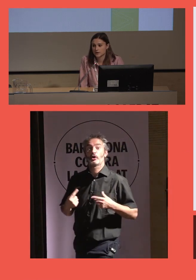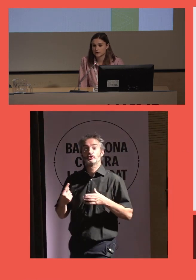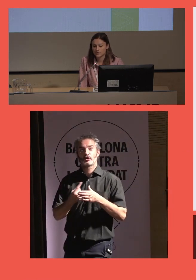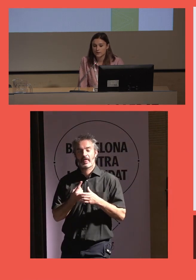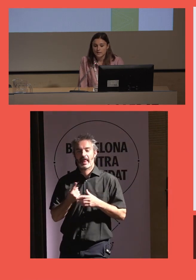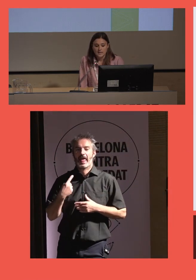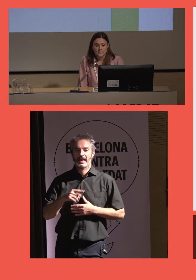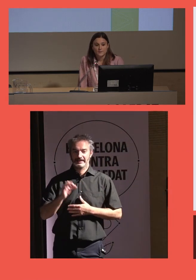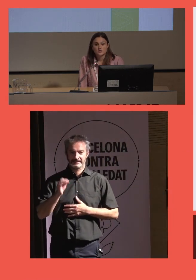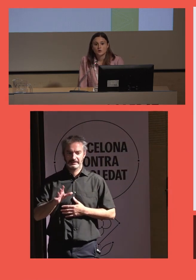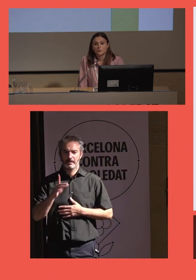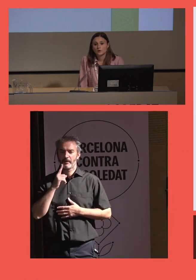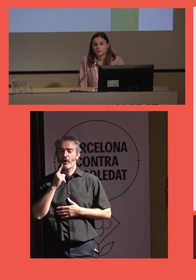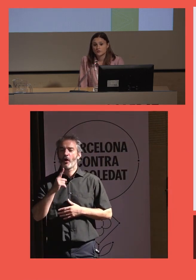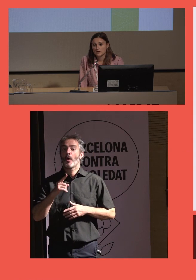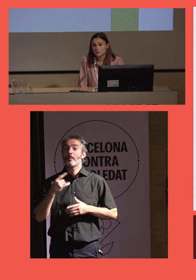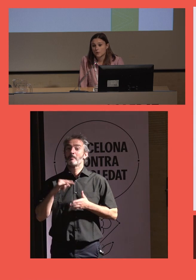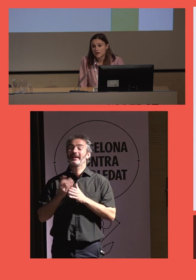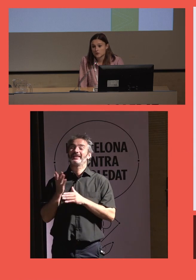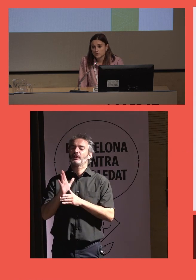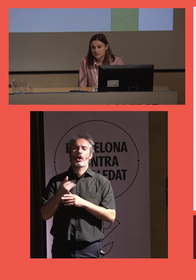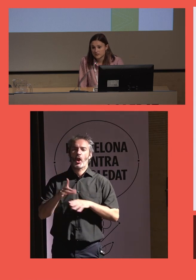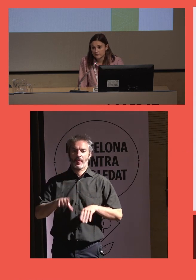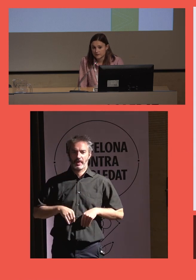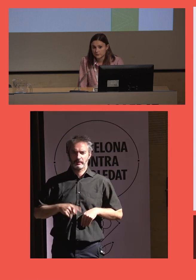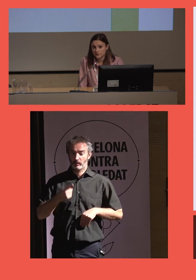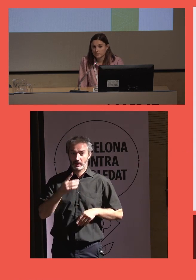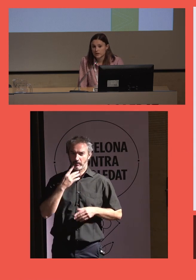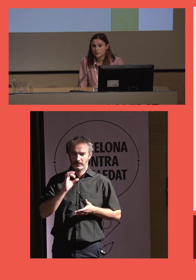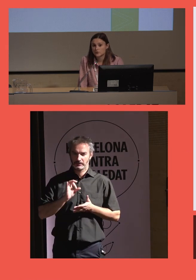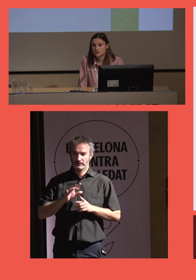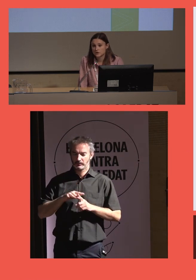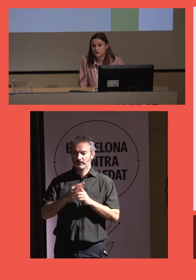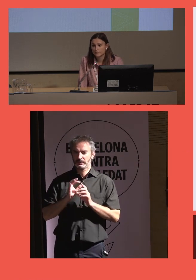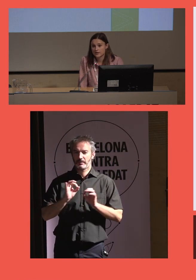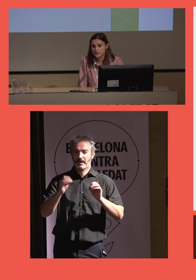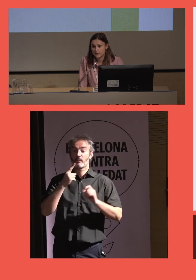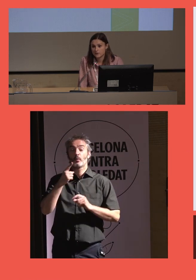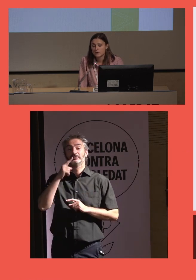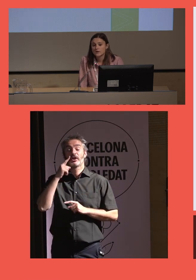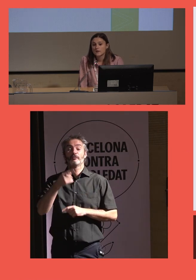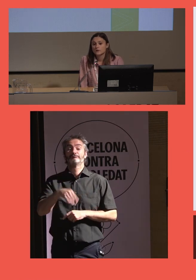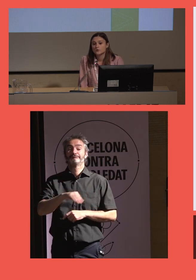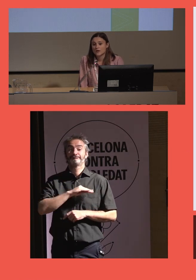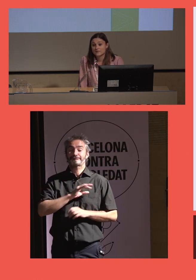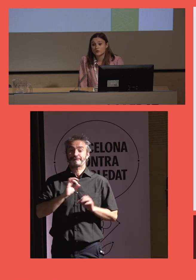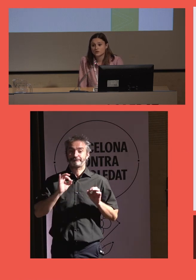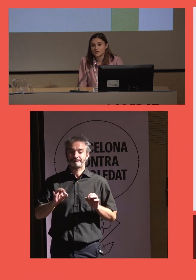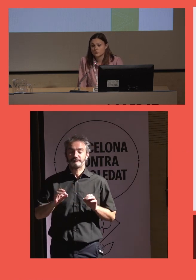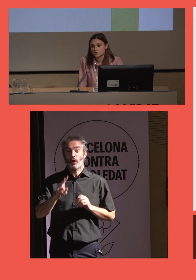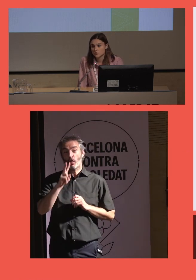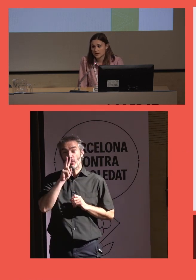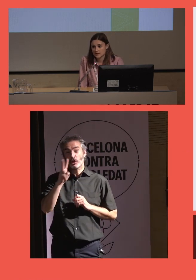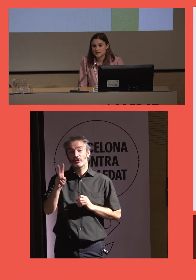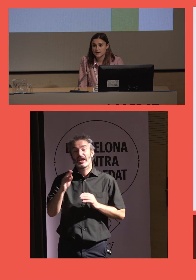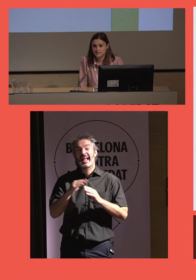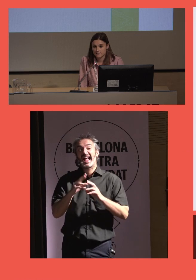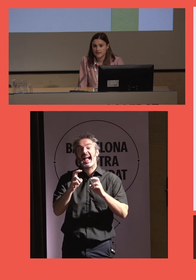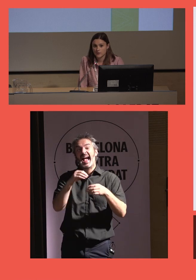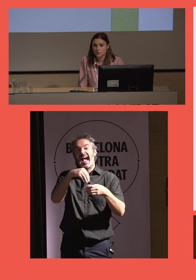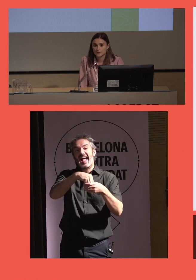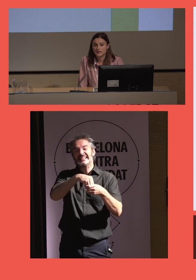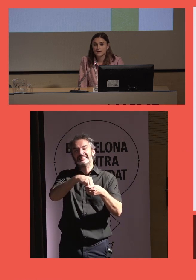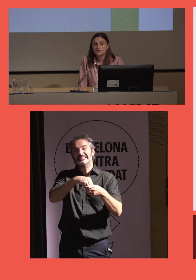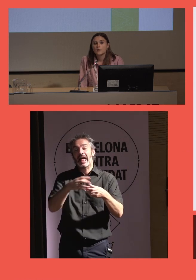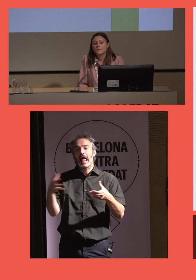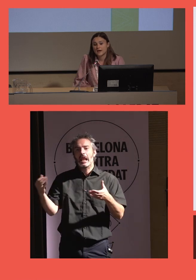este proyecto. ¿Qué pasó? Bueno, pues hubo un caso muy significativo en Teruel. Un señor fallecido durante dos años en su casa y nadie